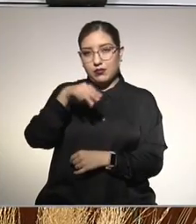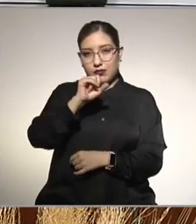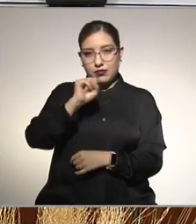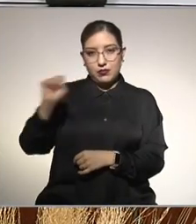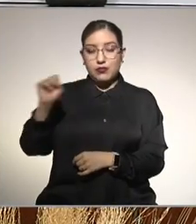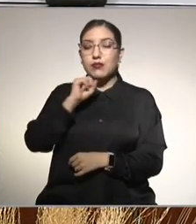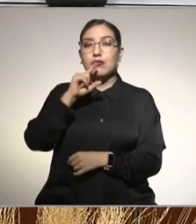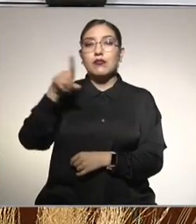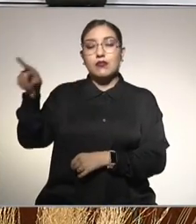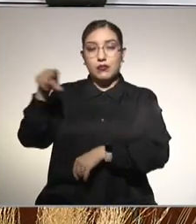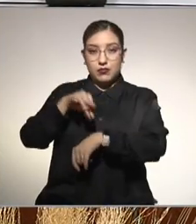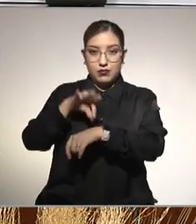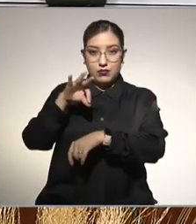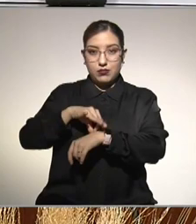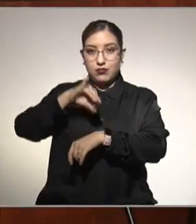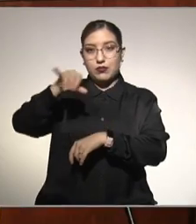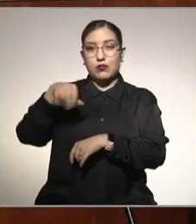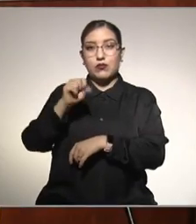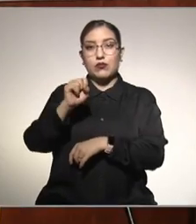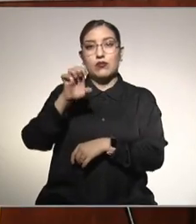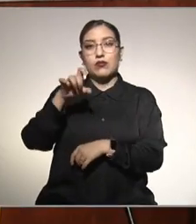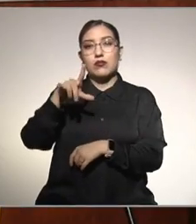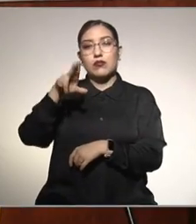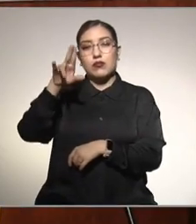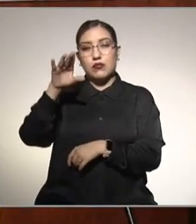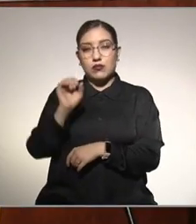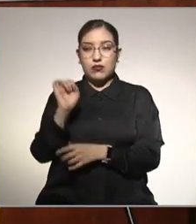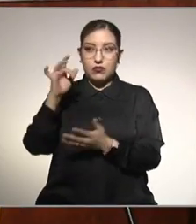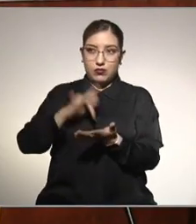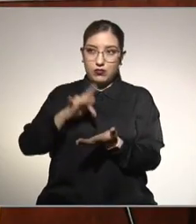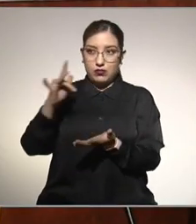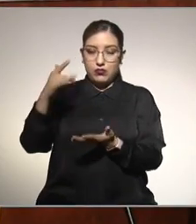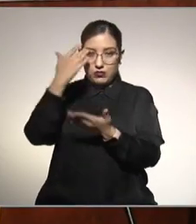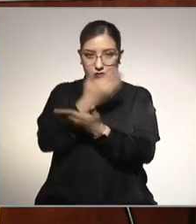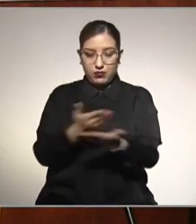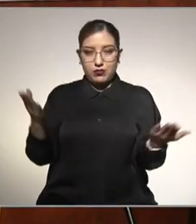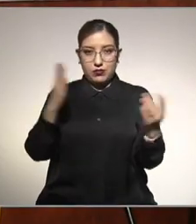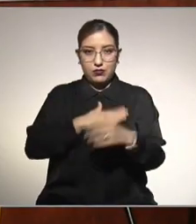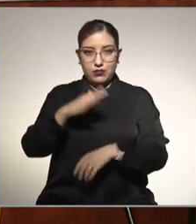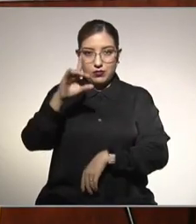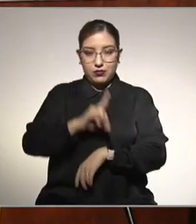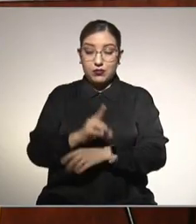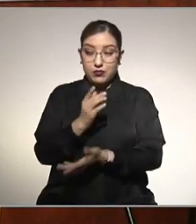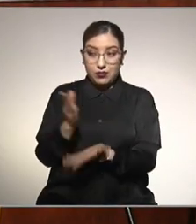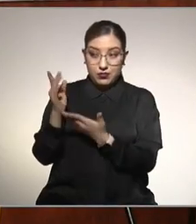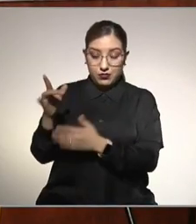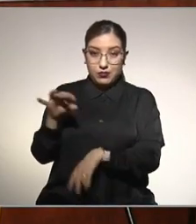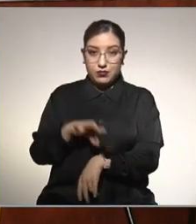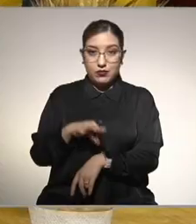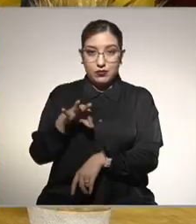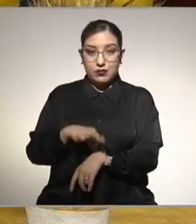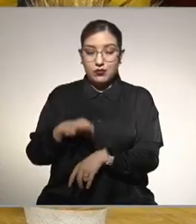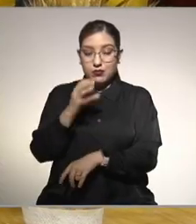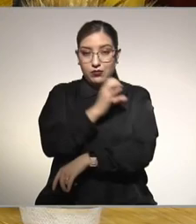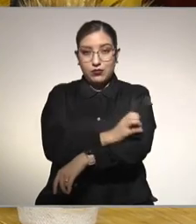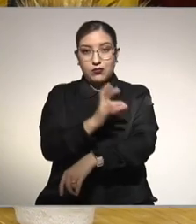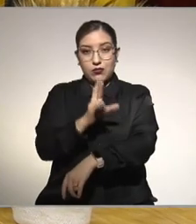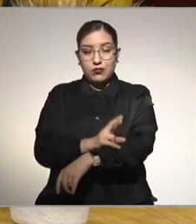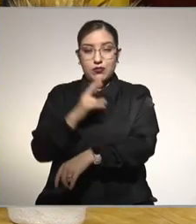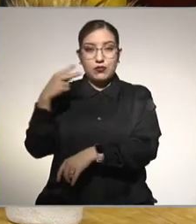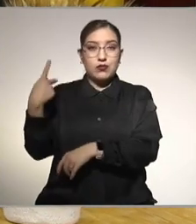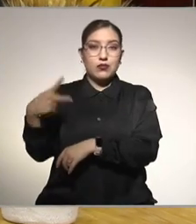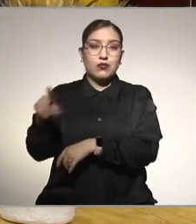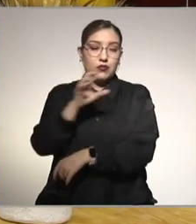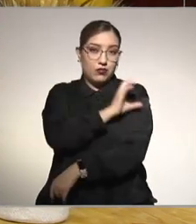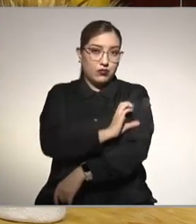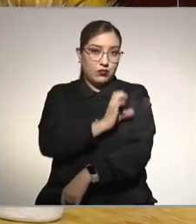doctor José Luis Pérez Hernández. Gracias, doc. Gracias, gracias por la invitación. Buenos días para todos. El doctor es coordinador de la Clínica de Hígado del Hospital